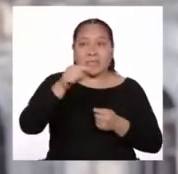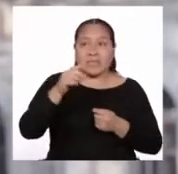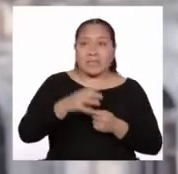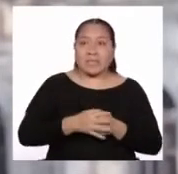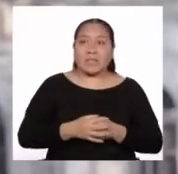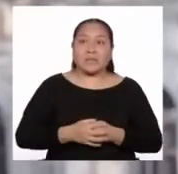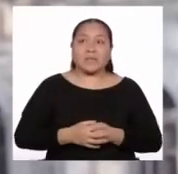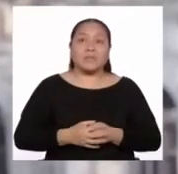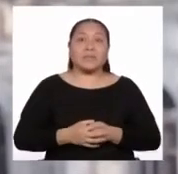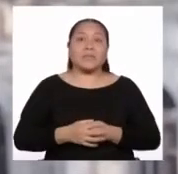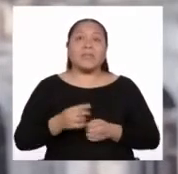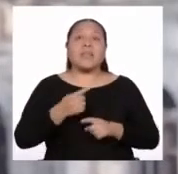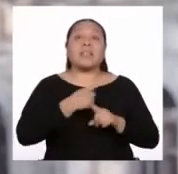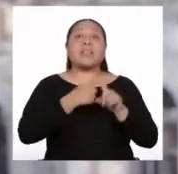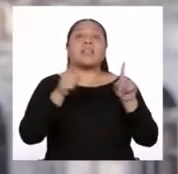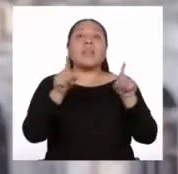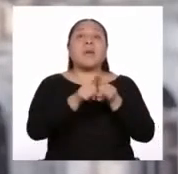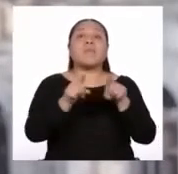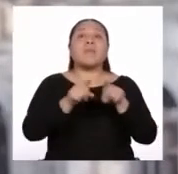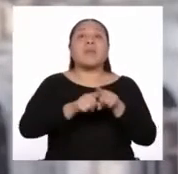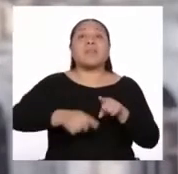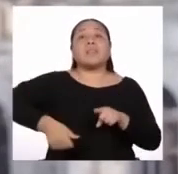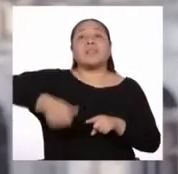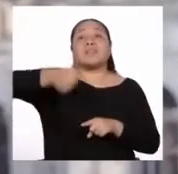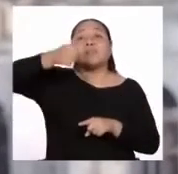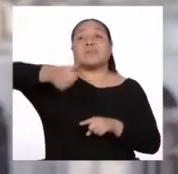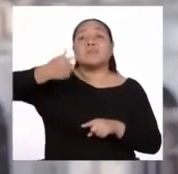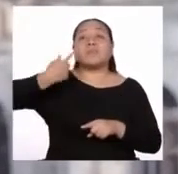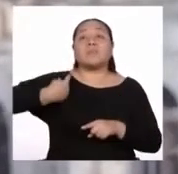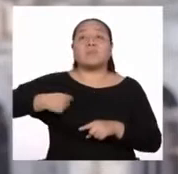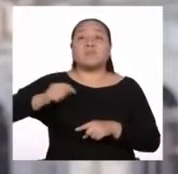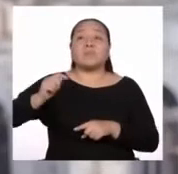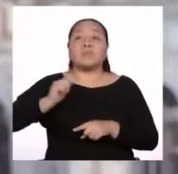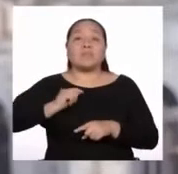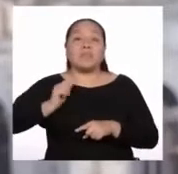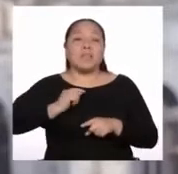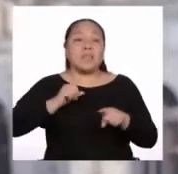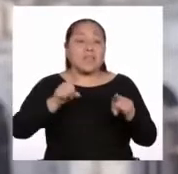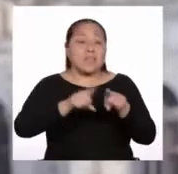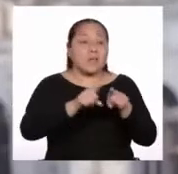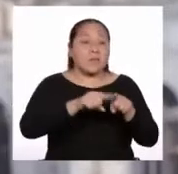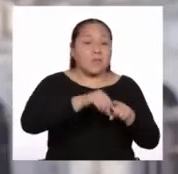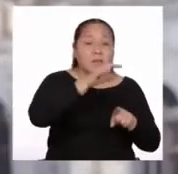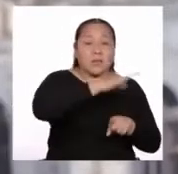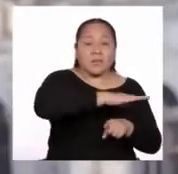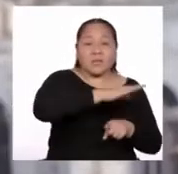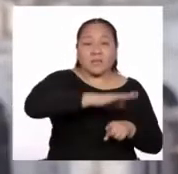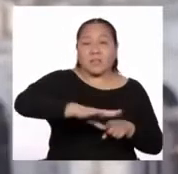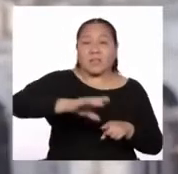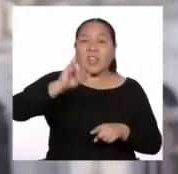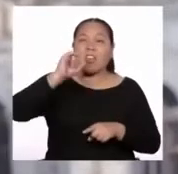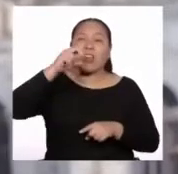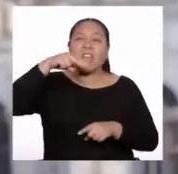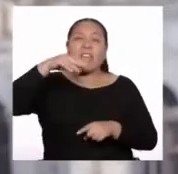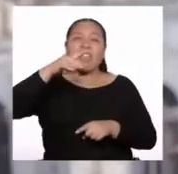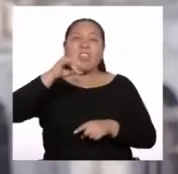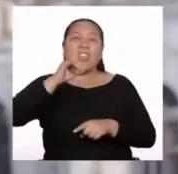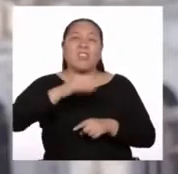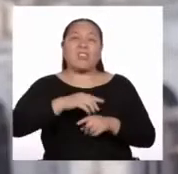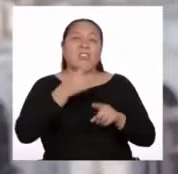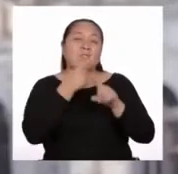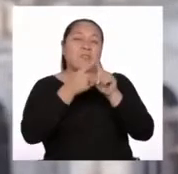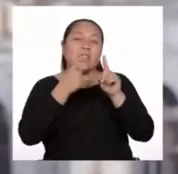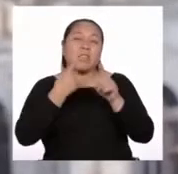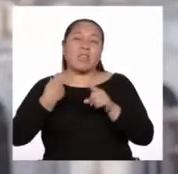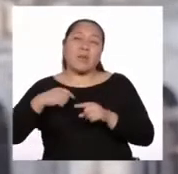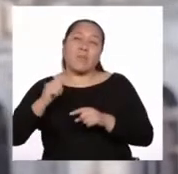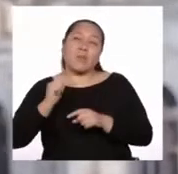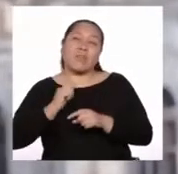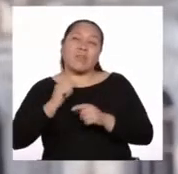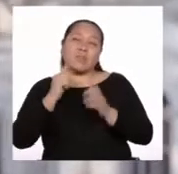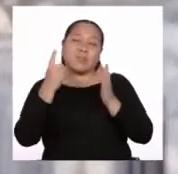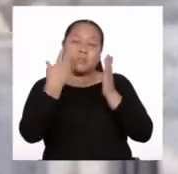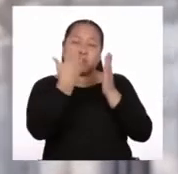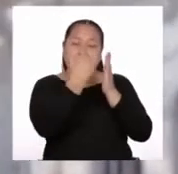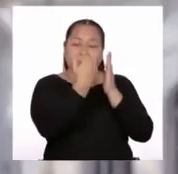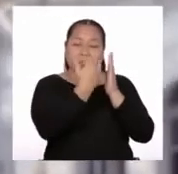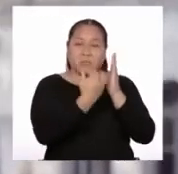de los dichos caciques principales y demás indios mandoncillos, indios comunes y de otros españoles y personas.